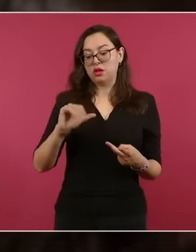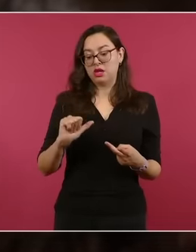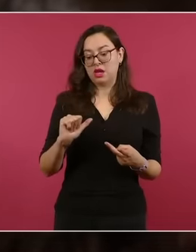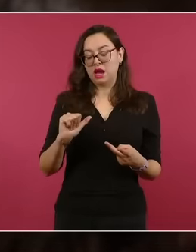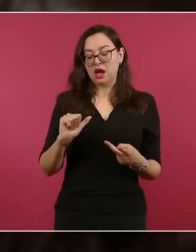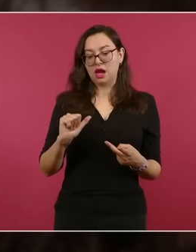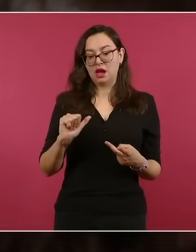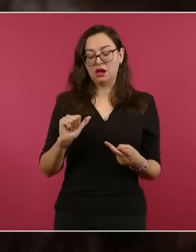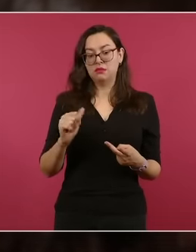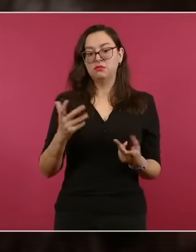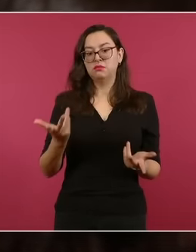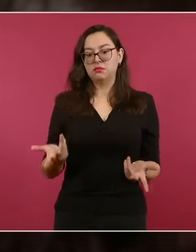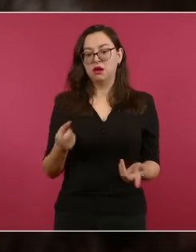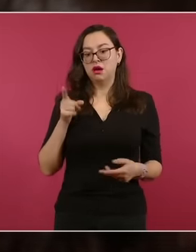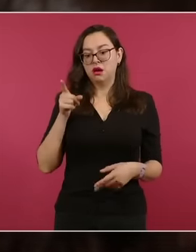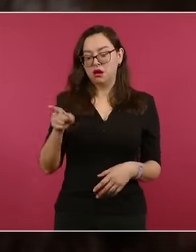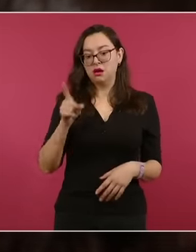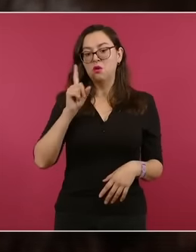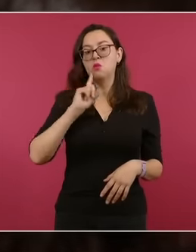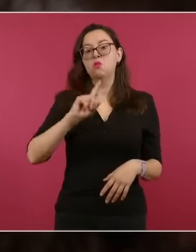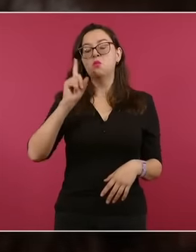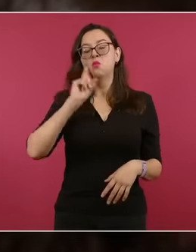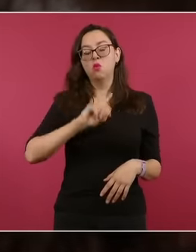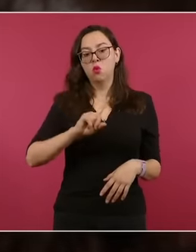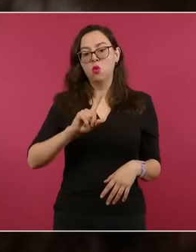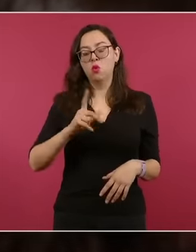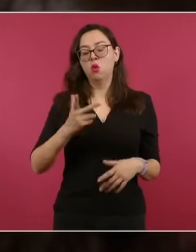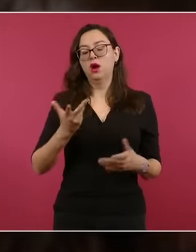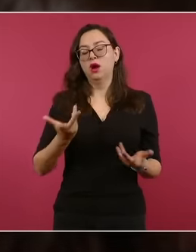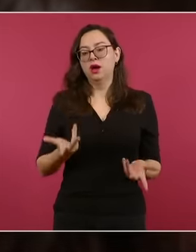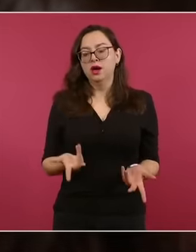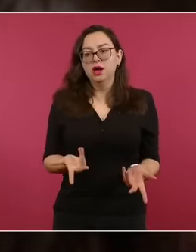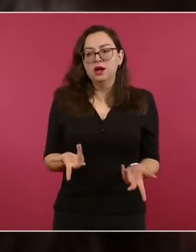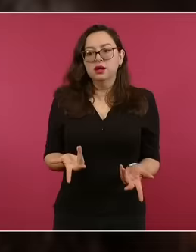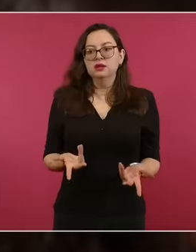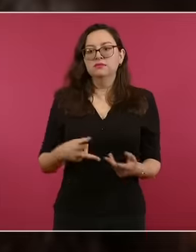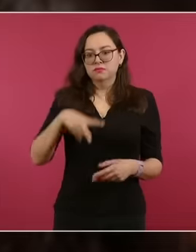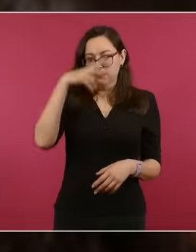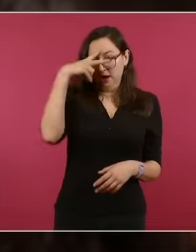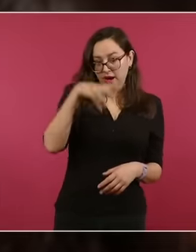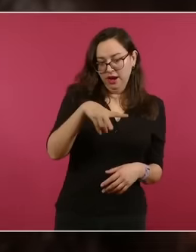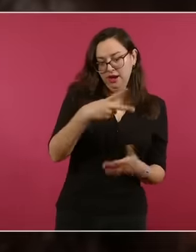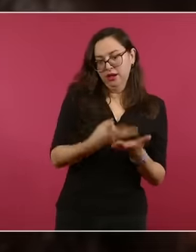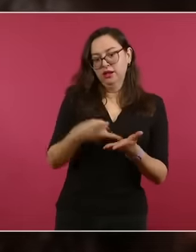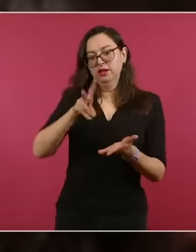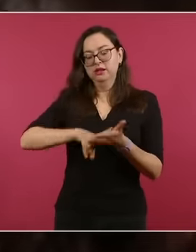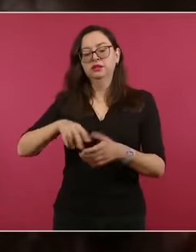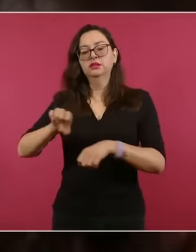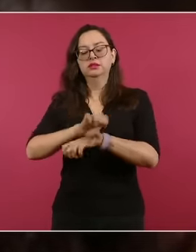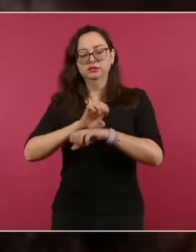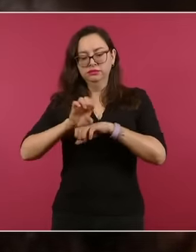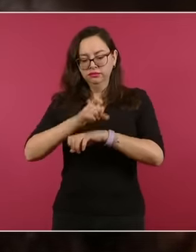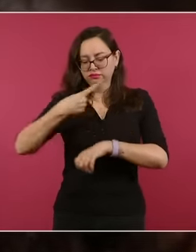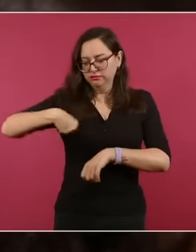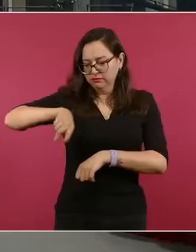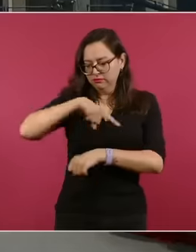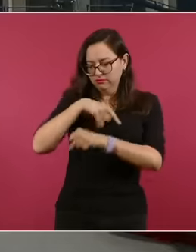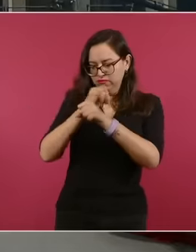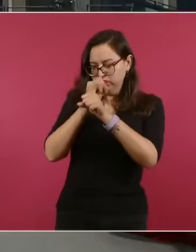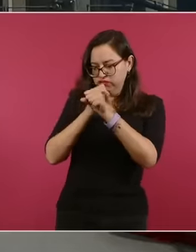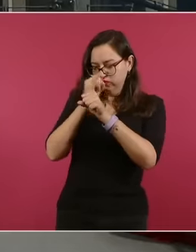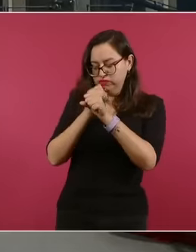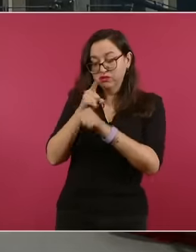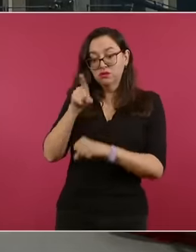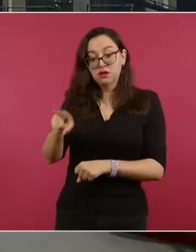ecuatoriana, que también es mexicana. En su caso, hemos documentado, al menos en mi espacio, Sexta W, hemos documentado su